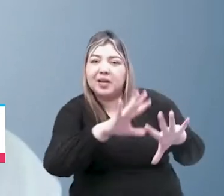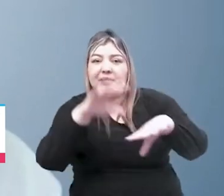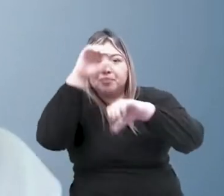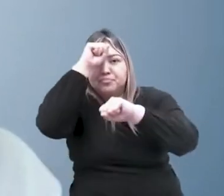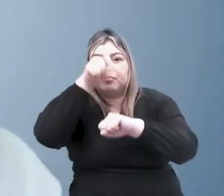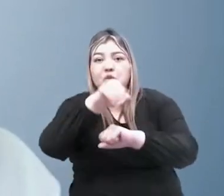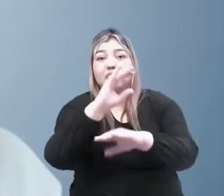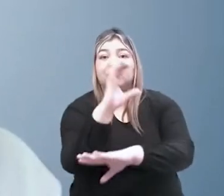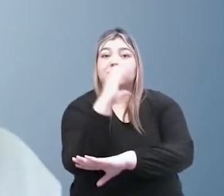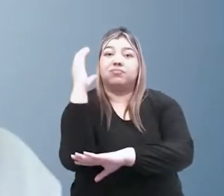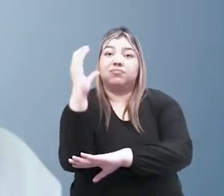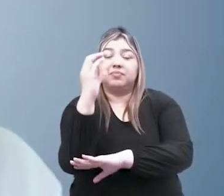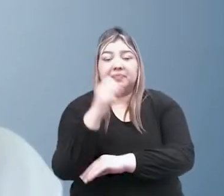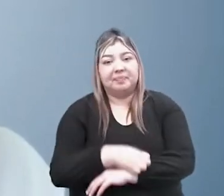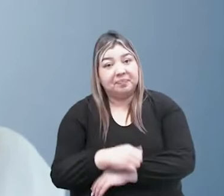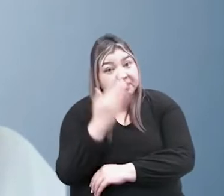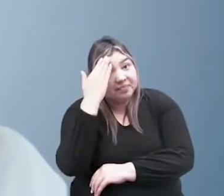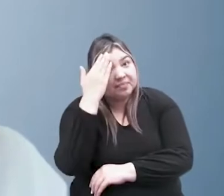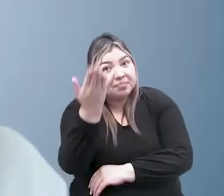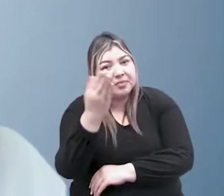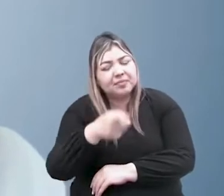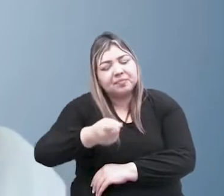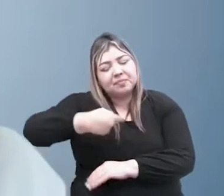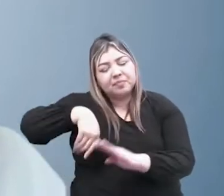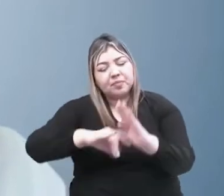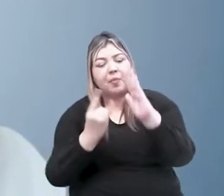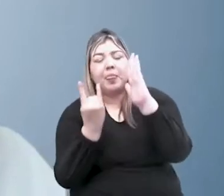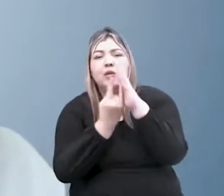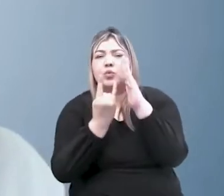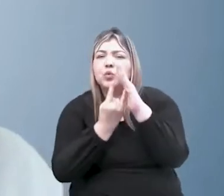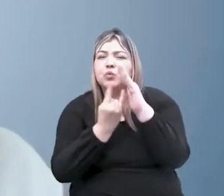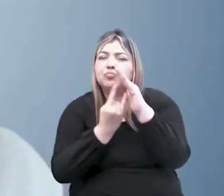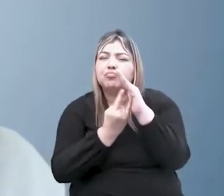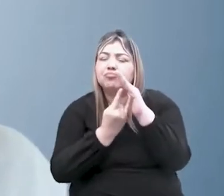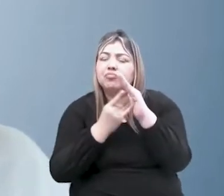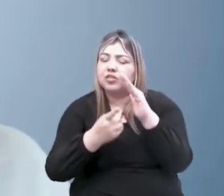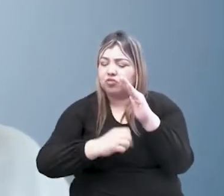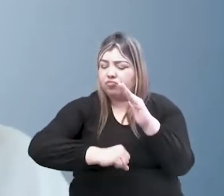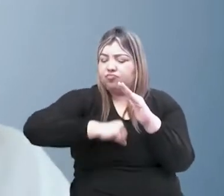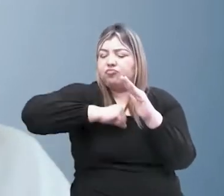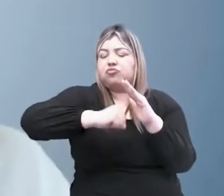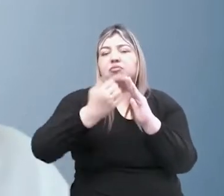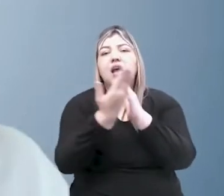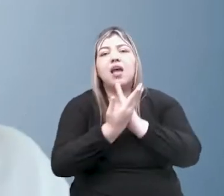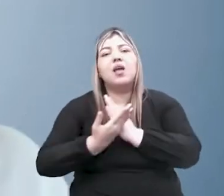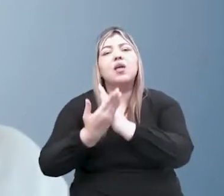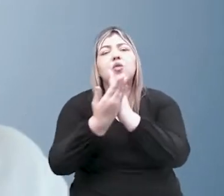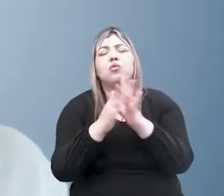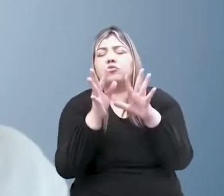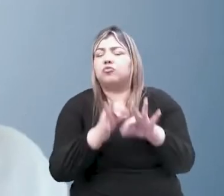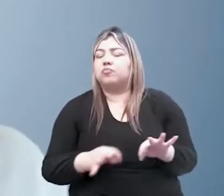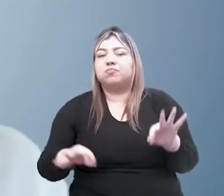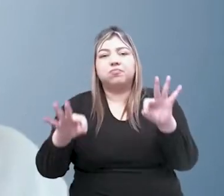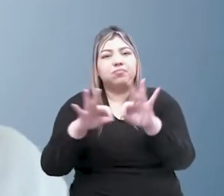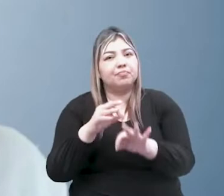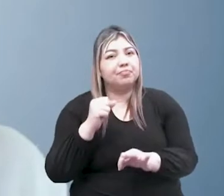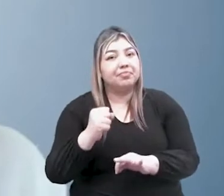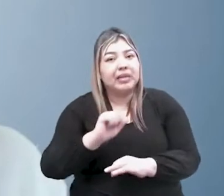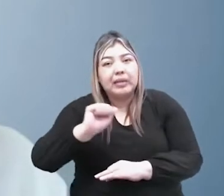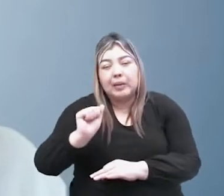Como ustedes sabrán, para la UNESCO la educación es un derecho humano esencial y es una de las